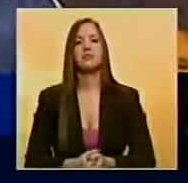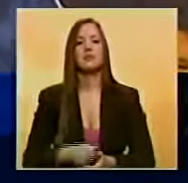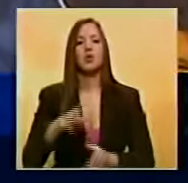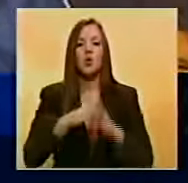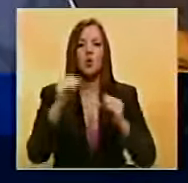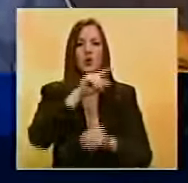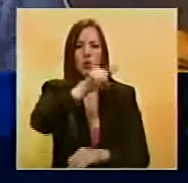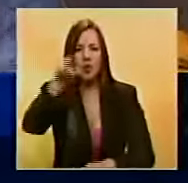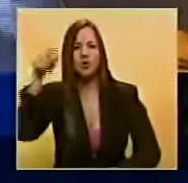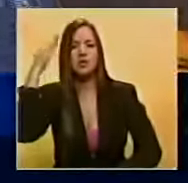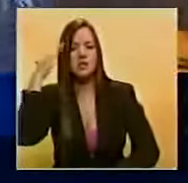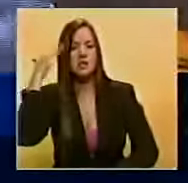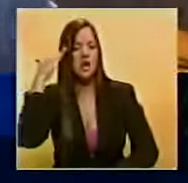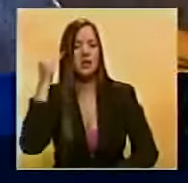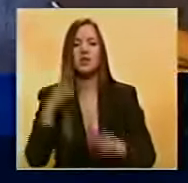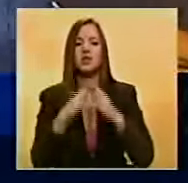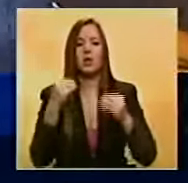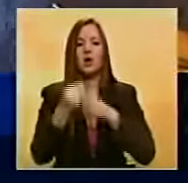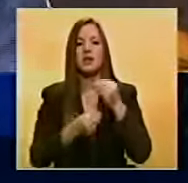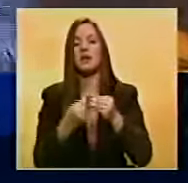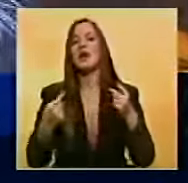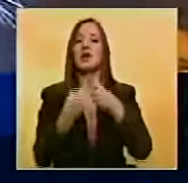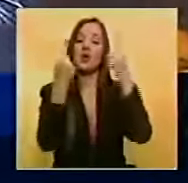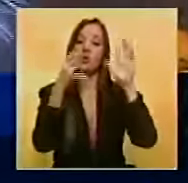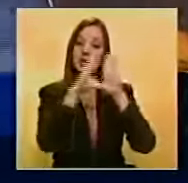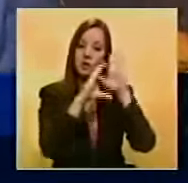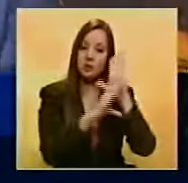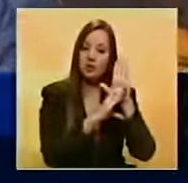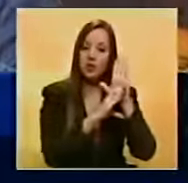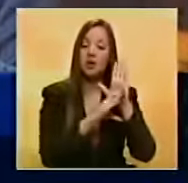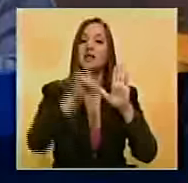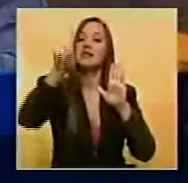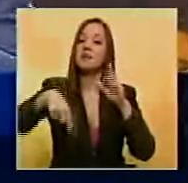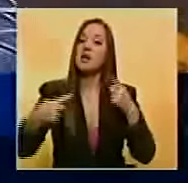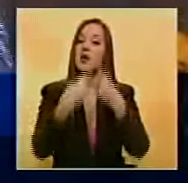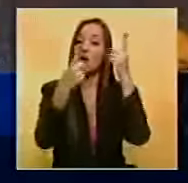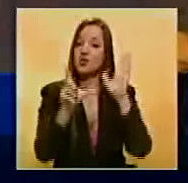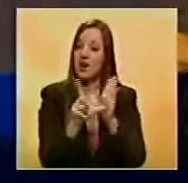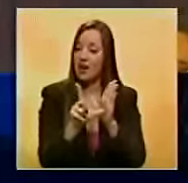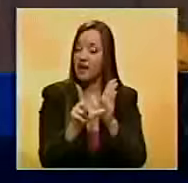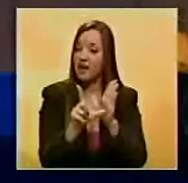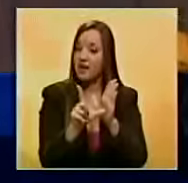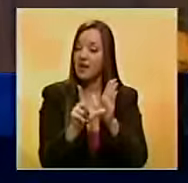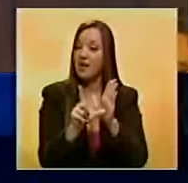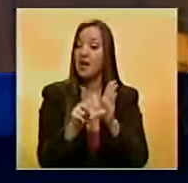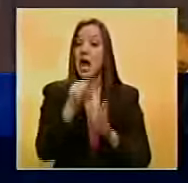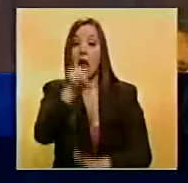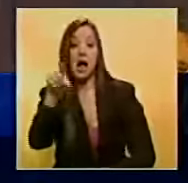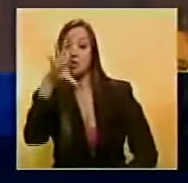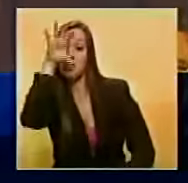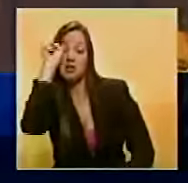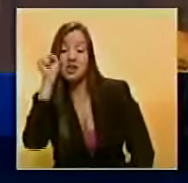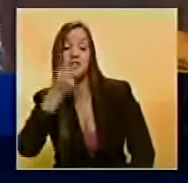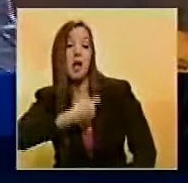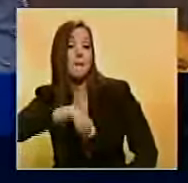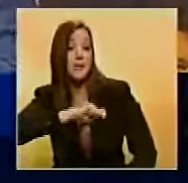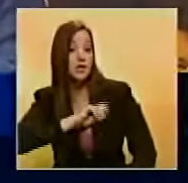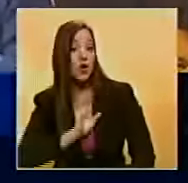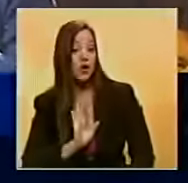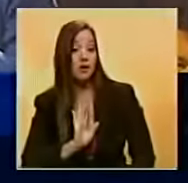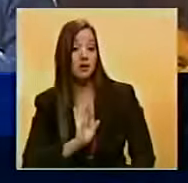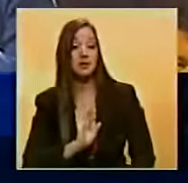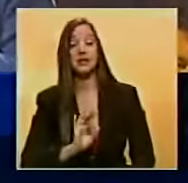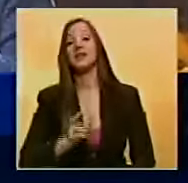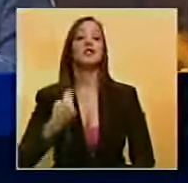que están haciendo no es solo inconstitucional, sino que es ilegal. Y si no lo entienden en español, estamos en